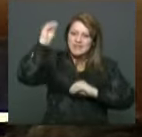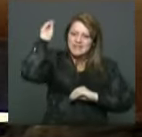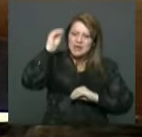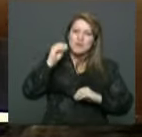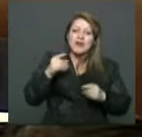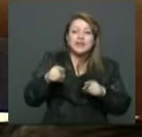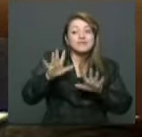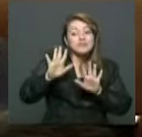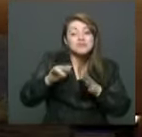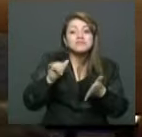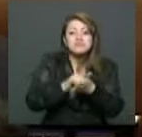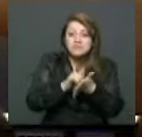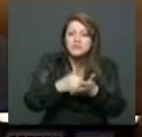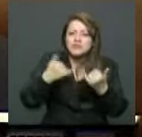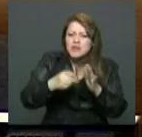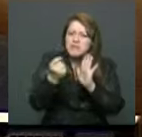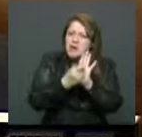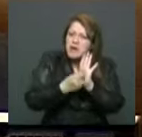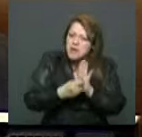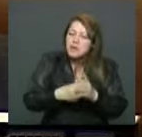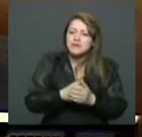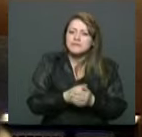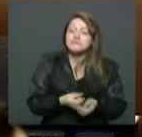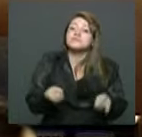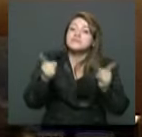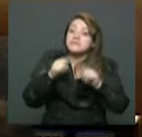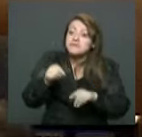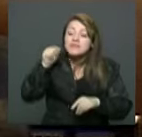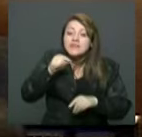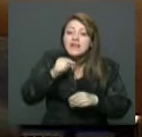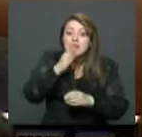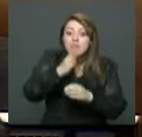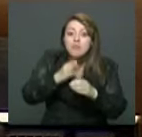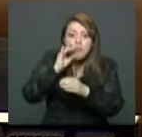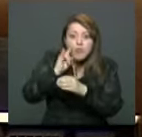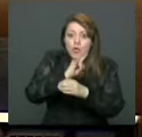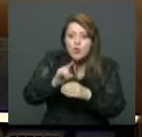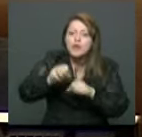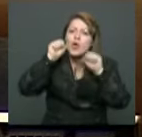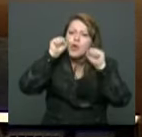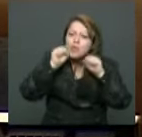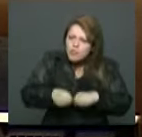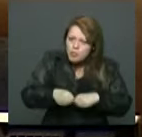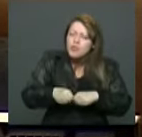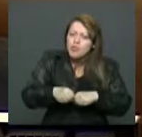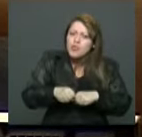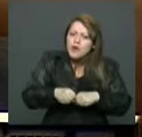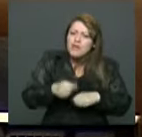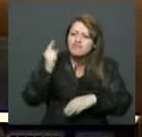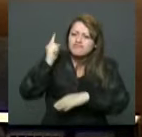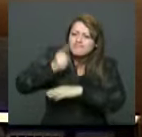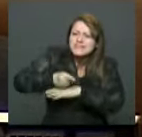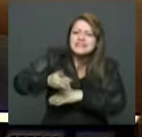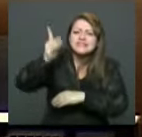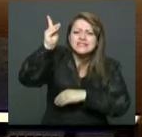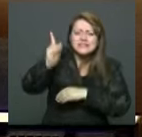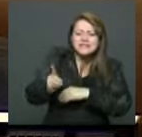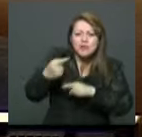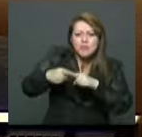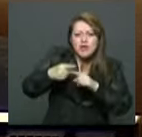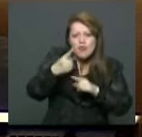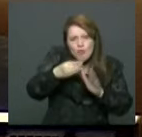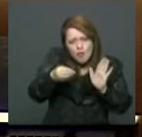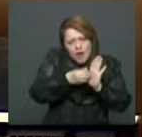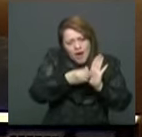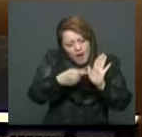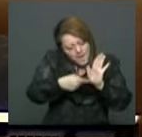afines a su labor. Luego, si bien el procurador puede acusar, no era el procurador quien definía dentro de nuestra propuesta las